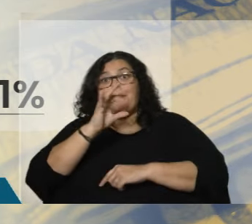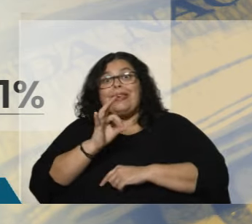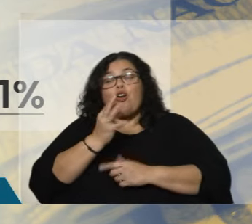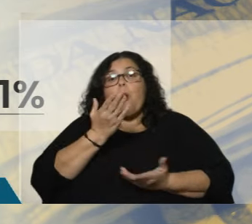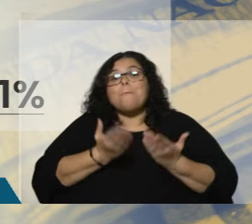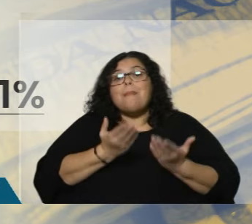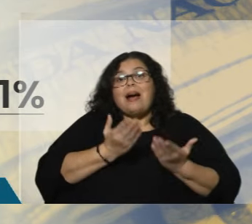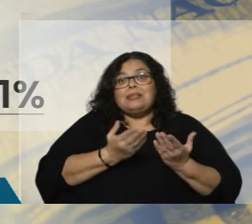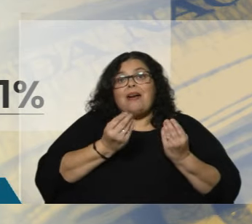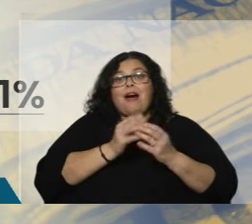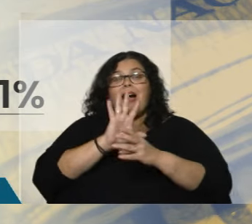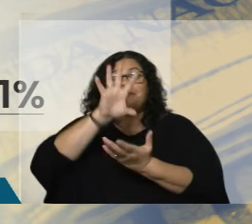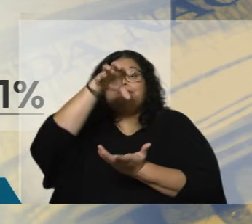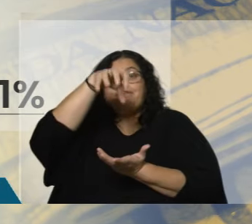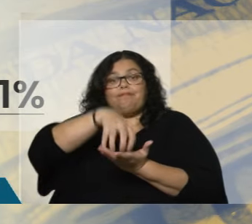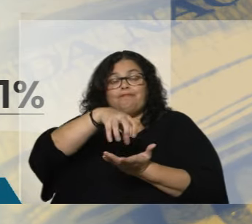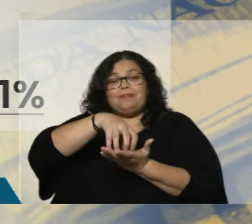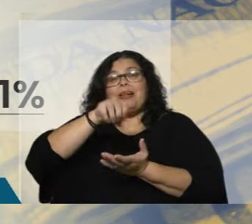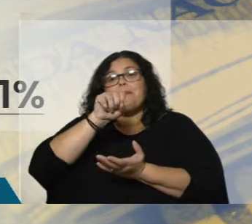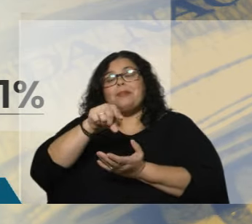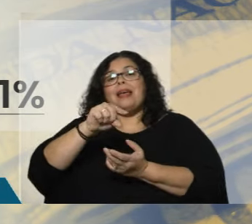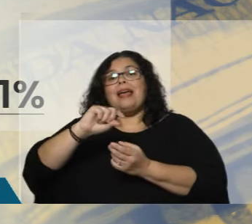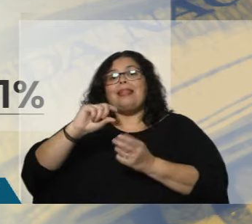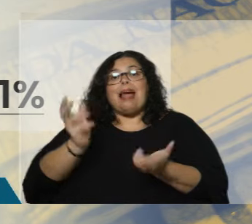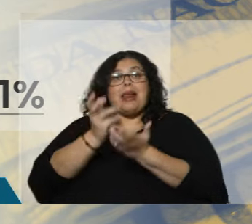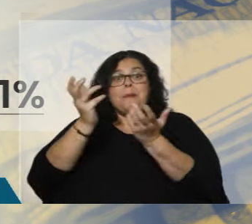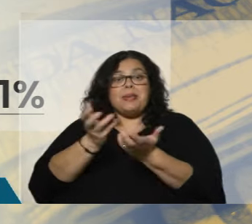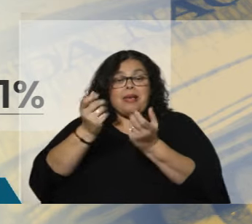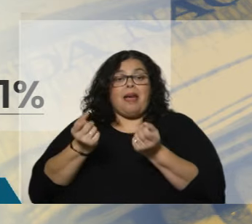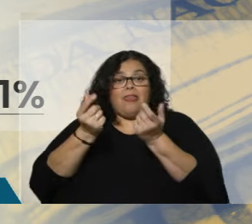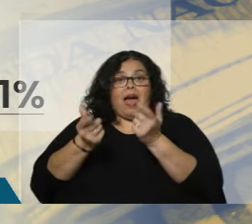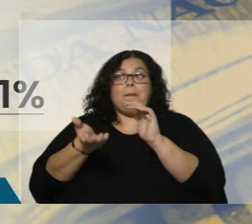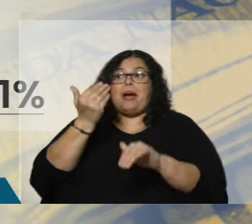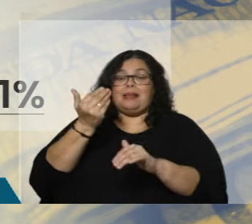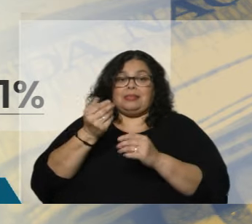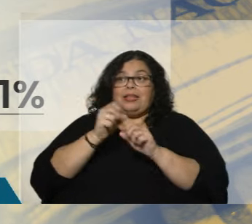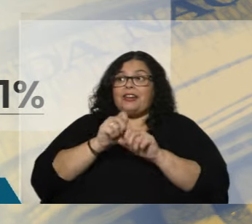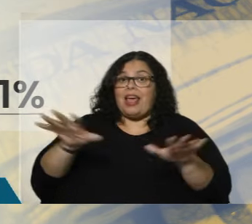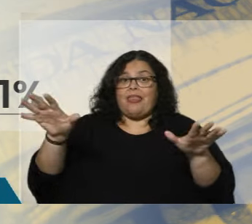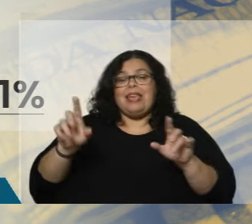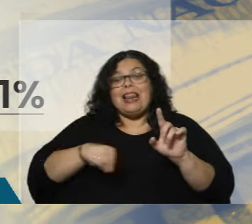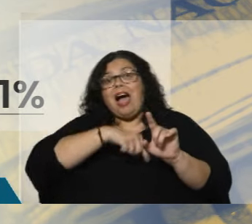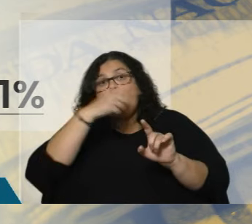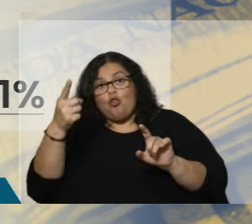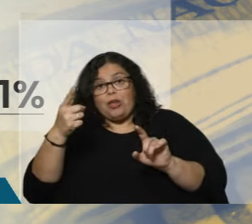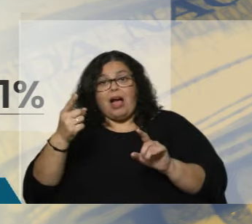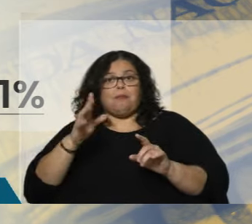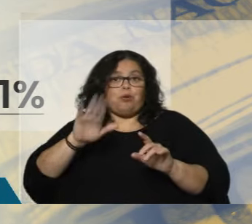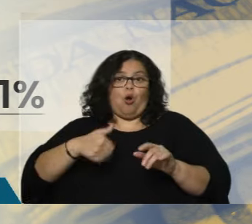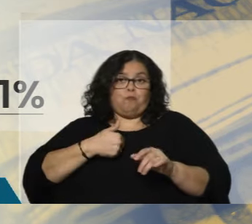a las centrales térmicas para sumar electricidad a la red y otra parte a la industria que se genera su propia electricidad, que se autoabastece.